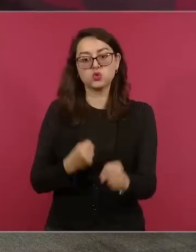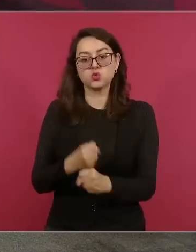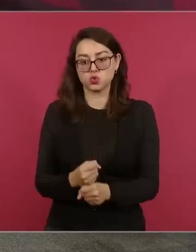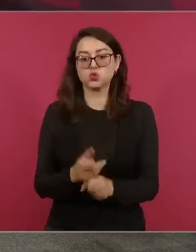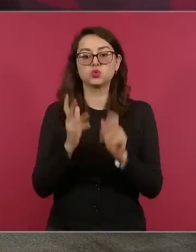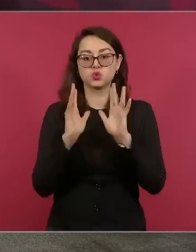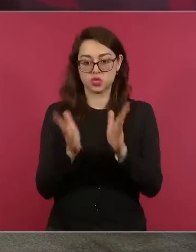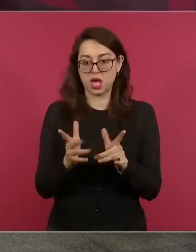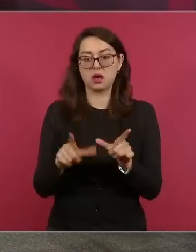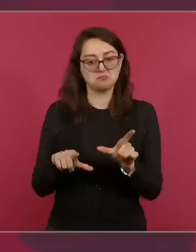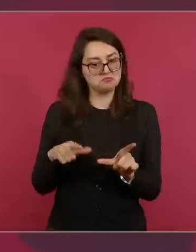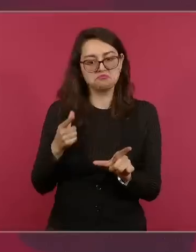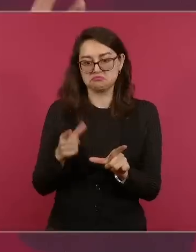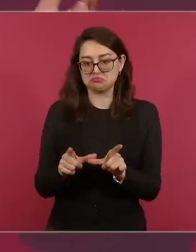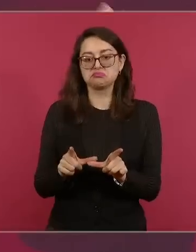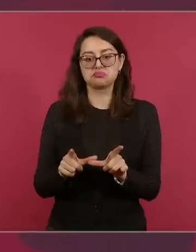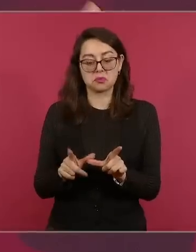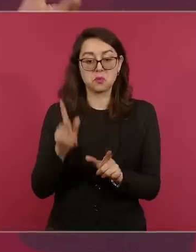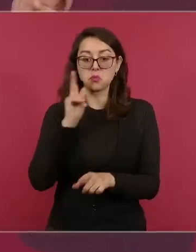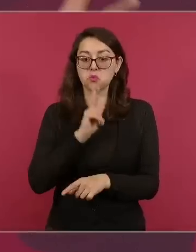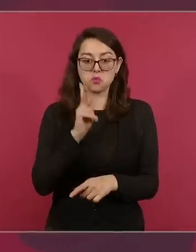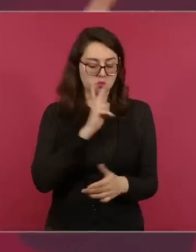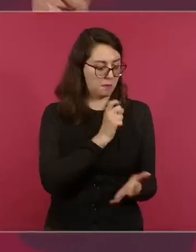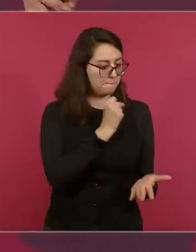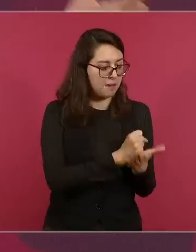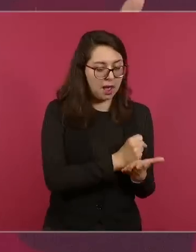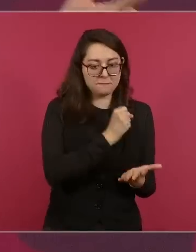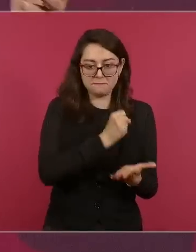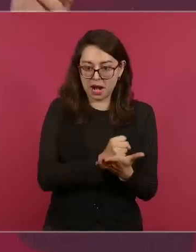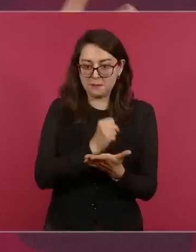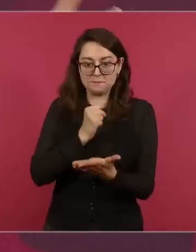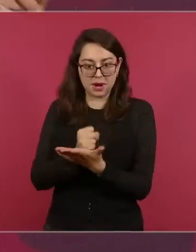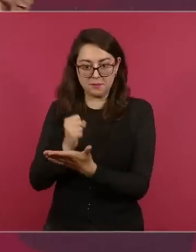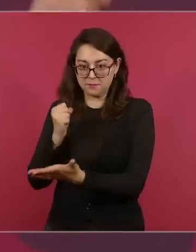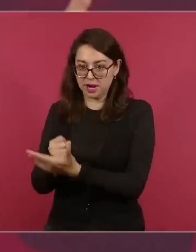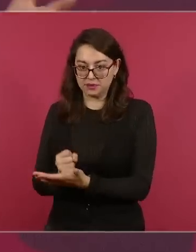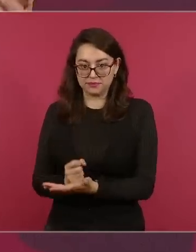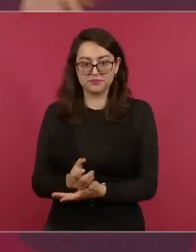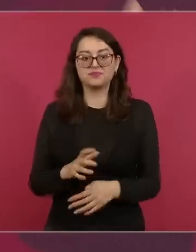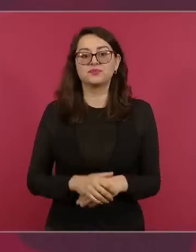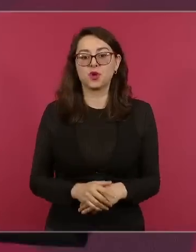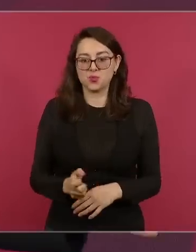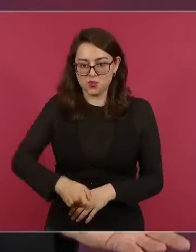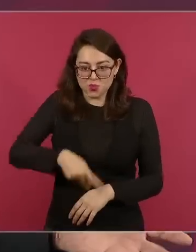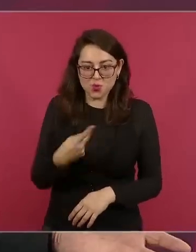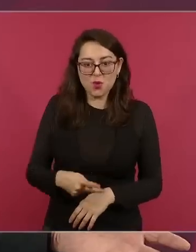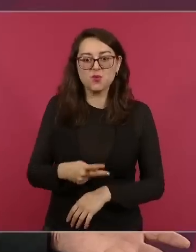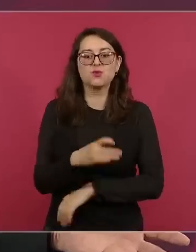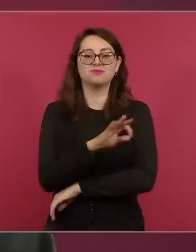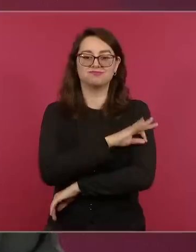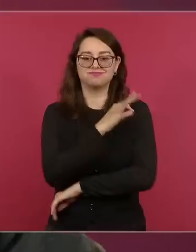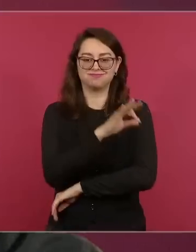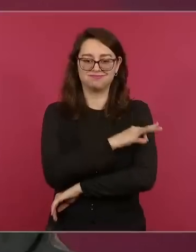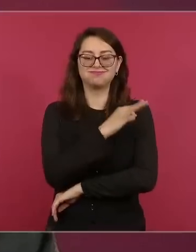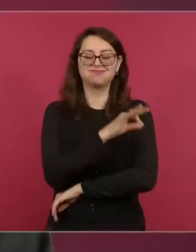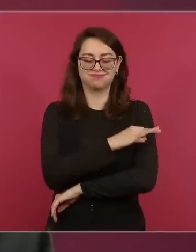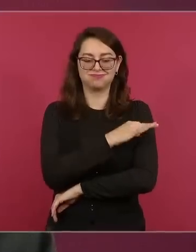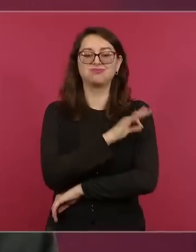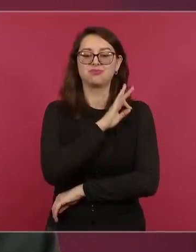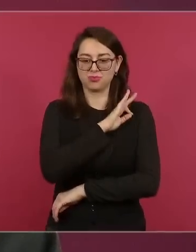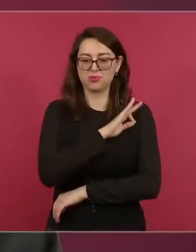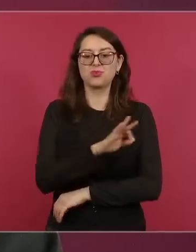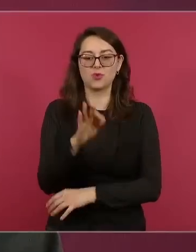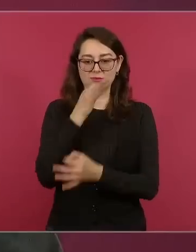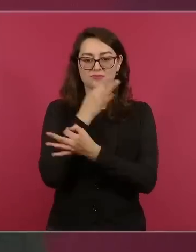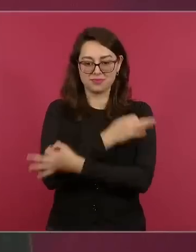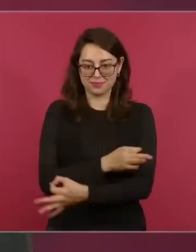ya se hicieron todas las pruebas, pasaron las pruebas, ya México tiene su vacuna, eso es lo que puedo decir.